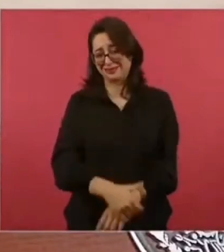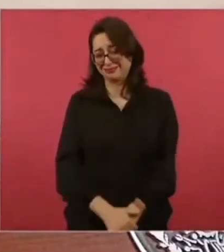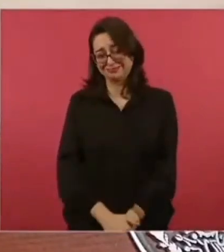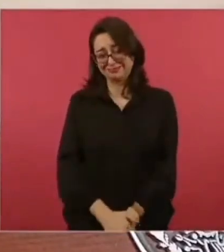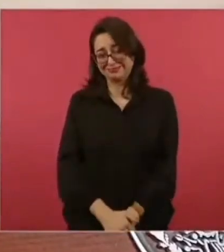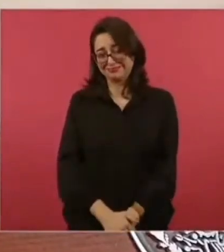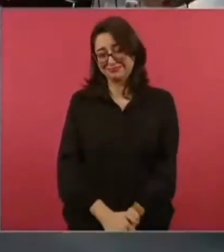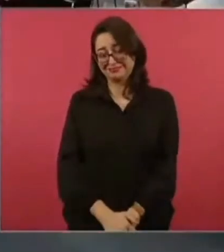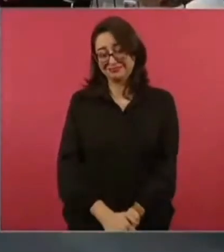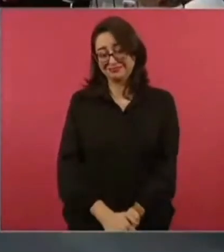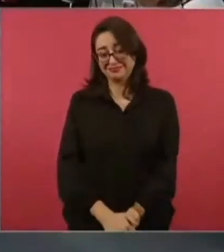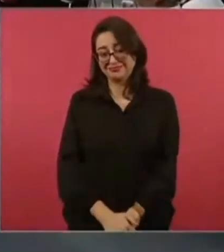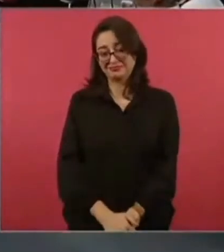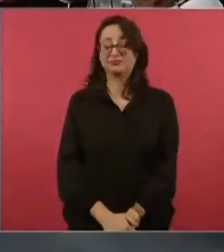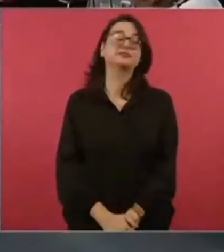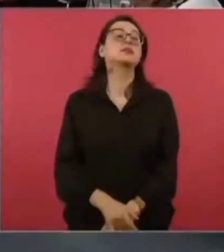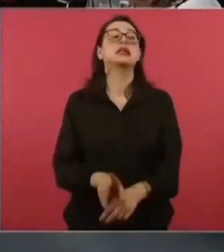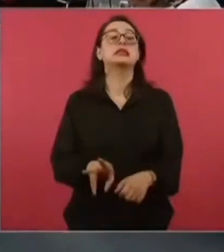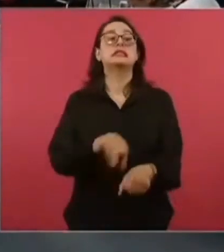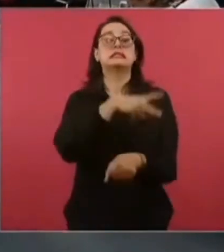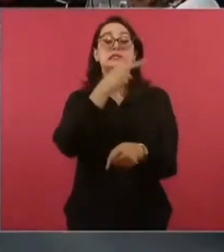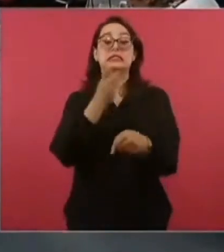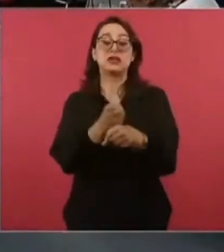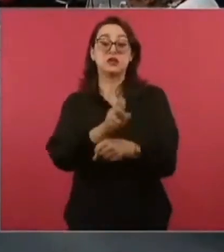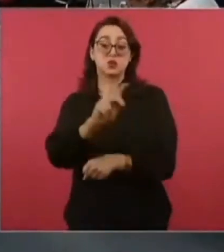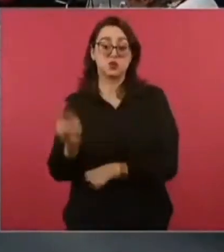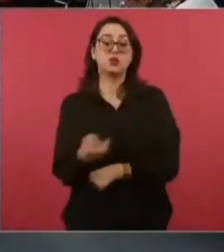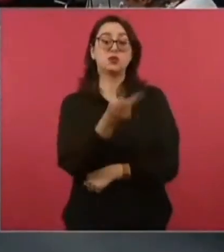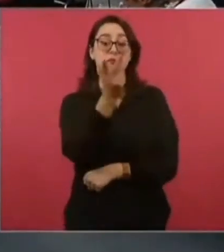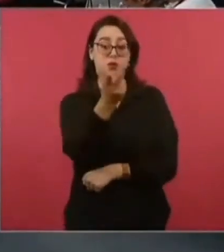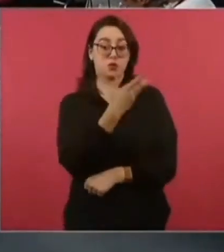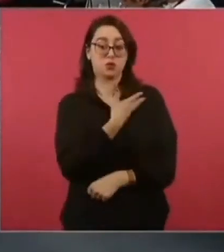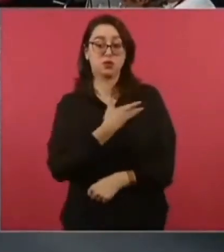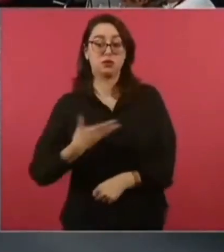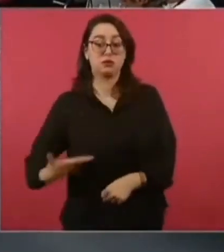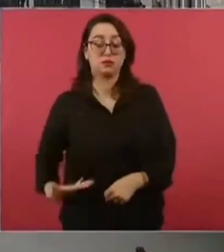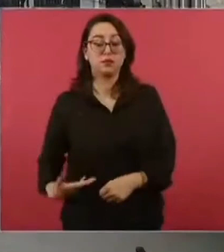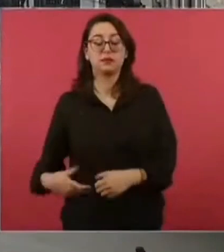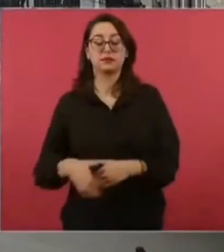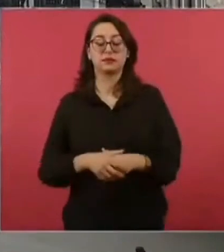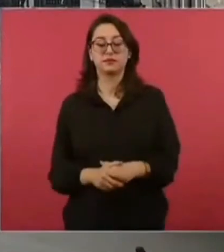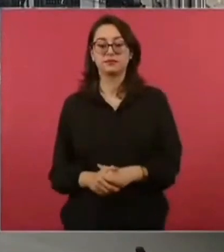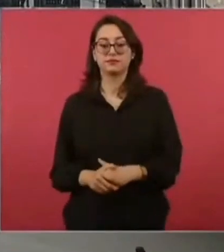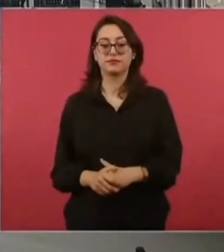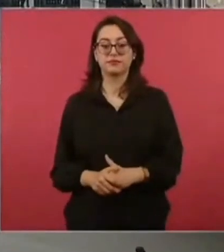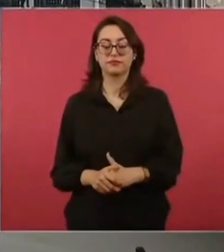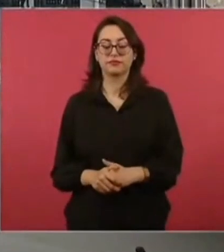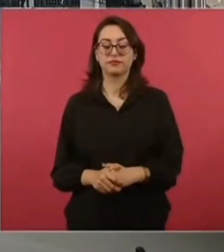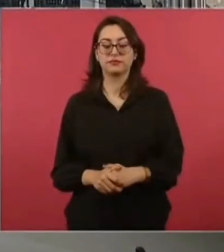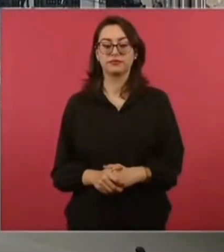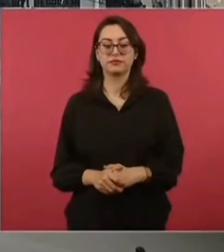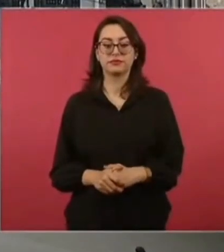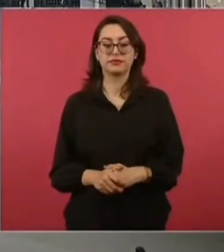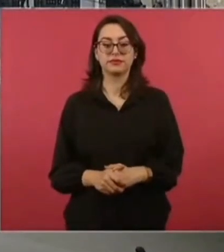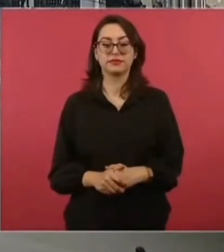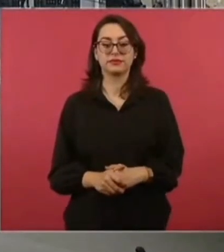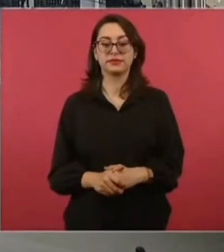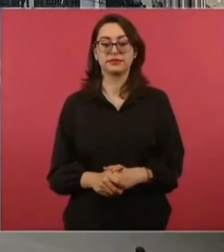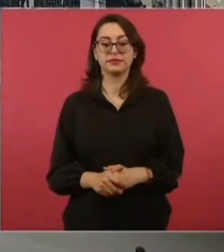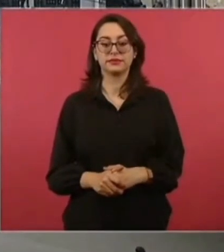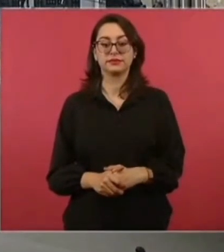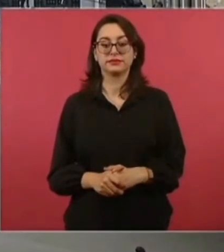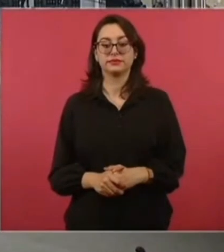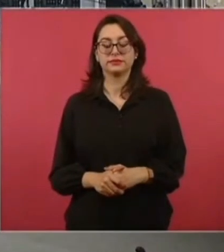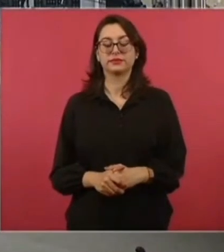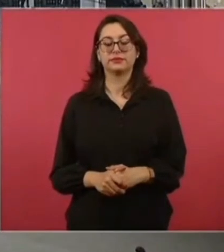Mi segunda pregunta, pues me gustaría saber su opinión o qué piensa, porque ayer usted decía aquí en la